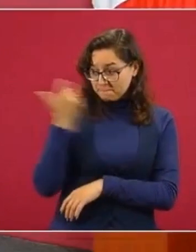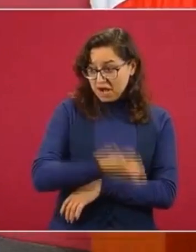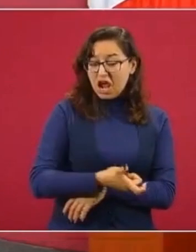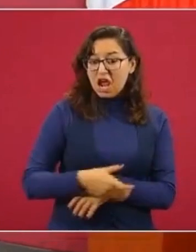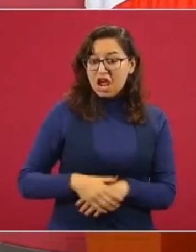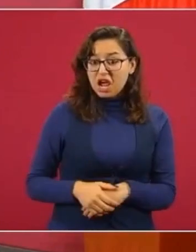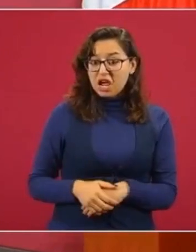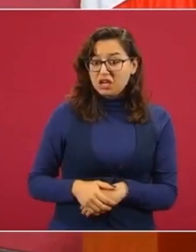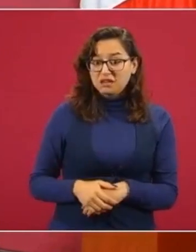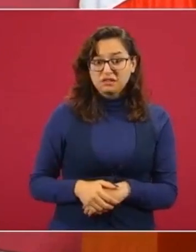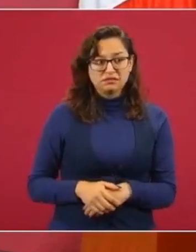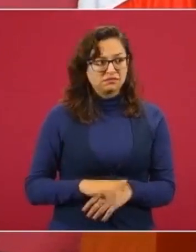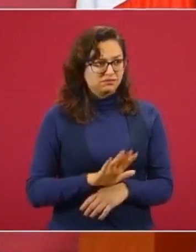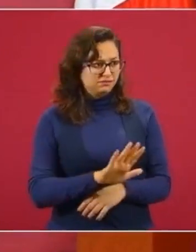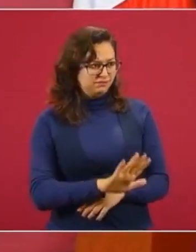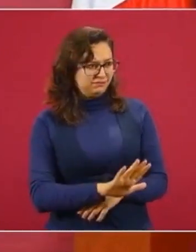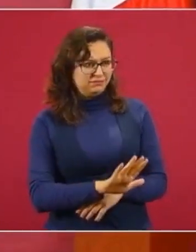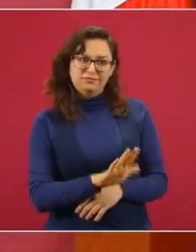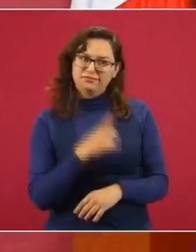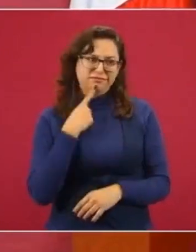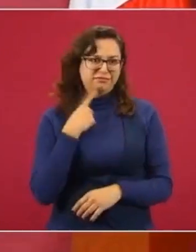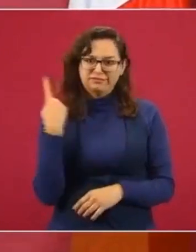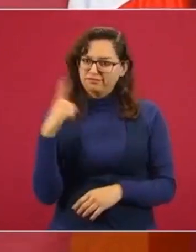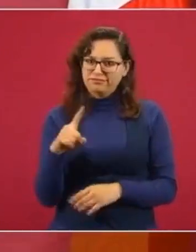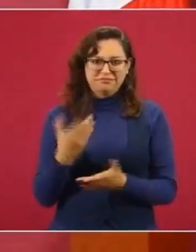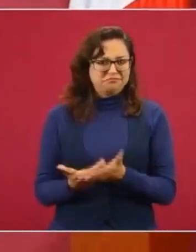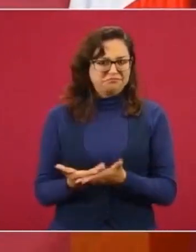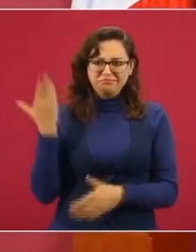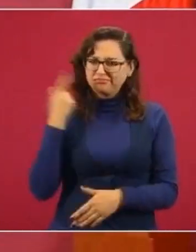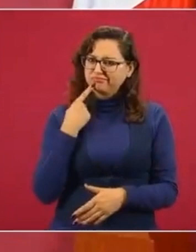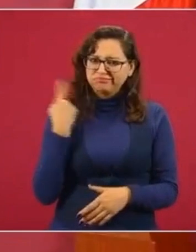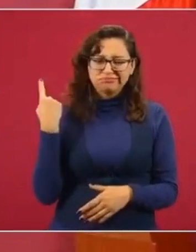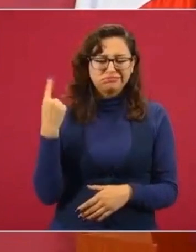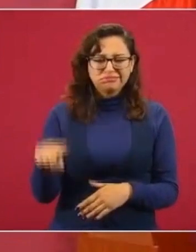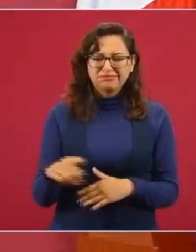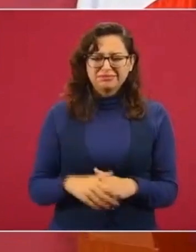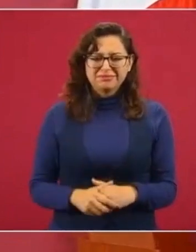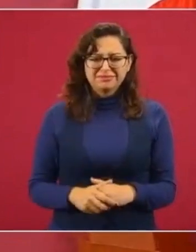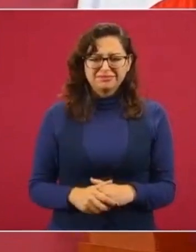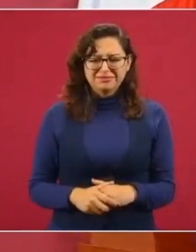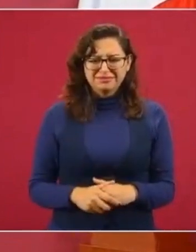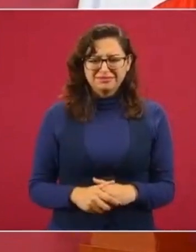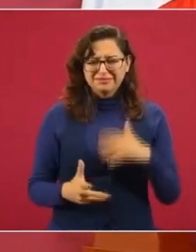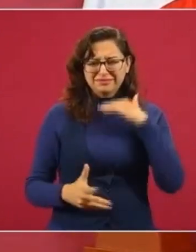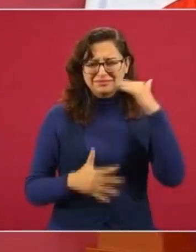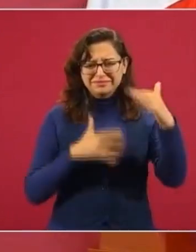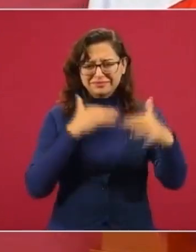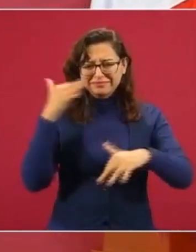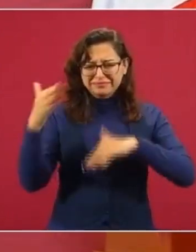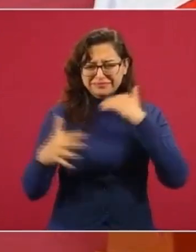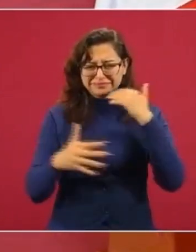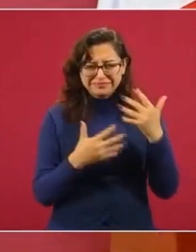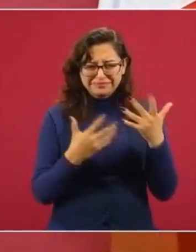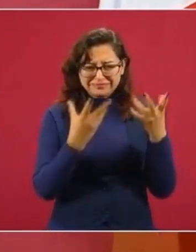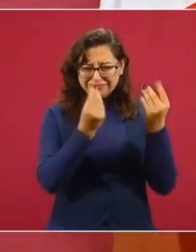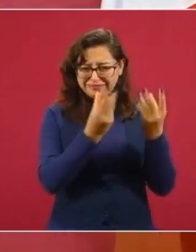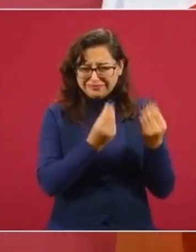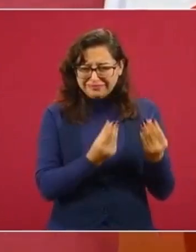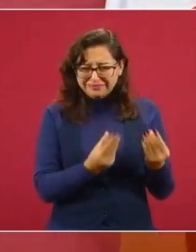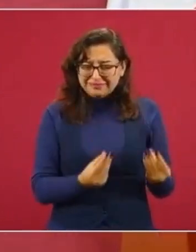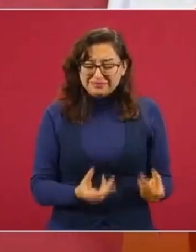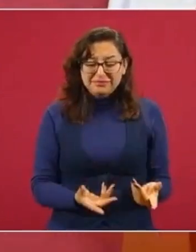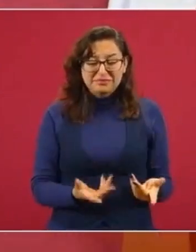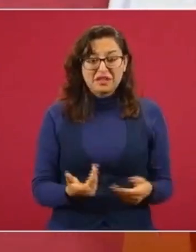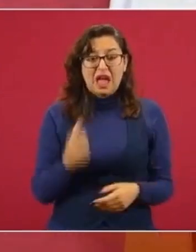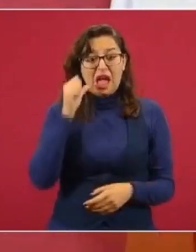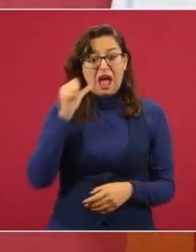vamos a presentar denuncia, pero todo esto, bueno,